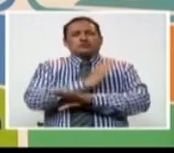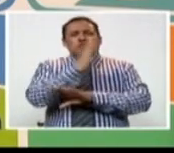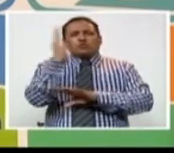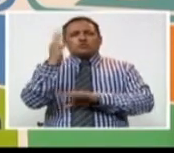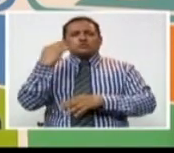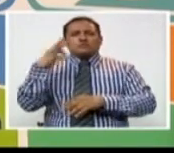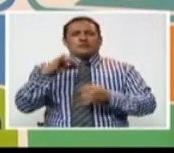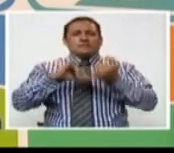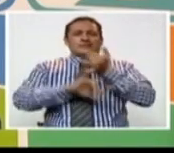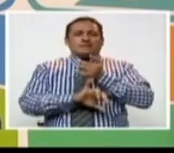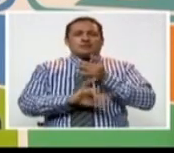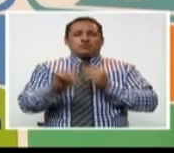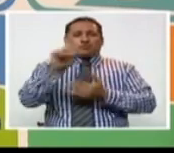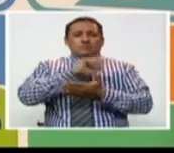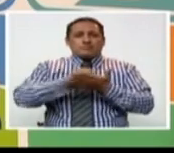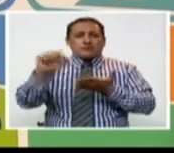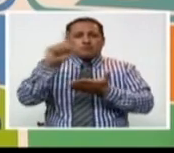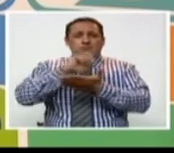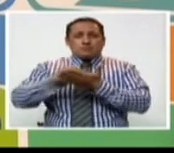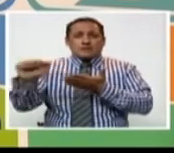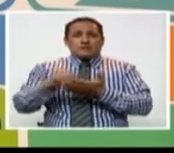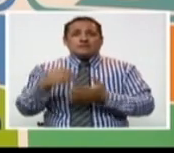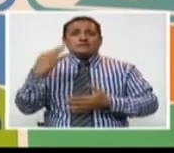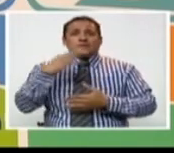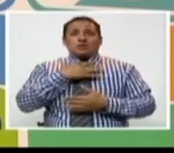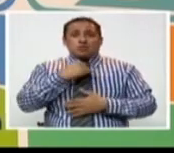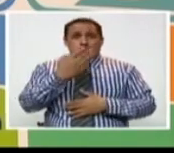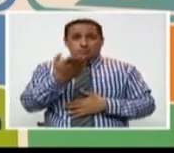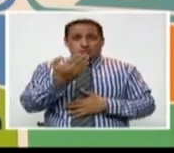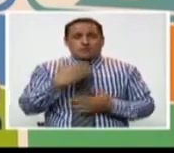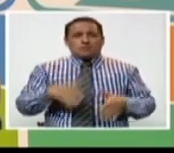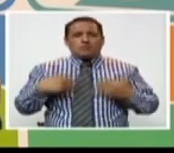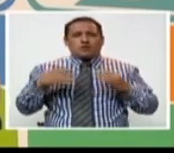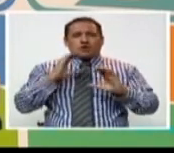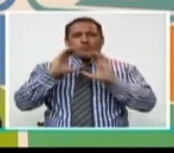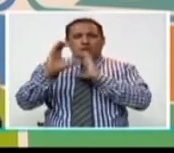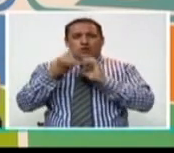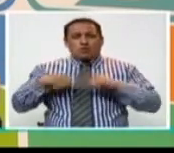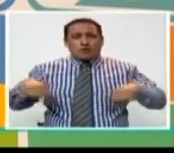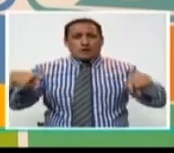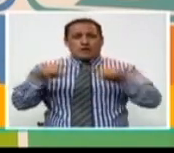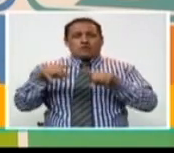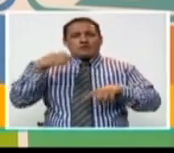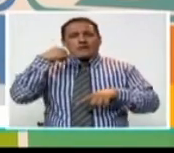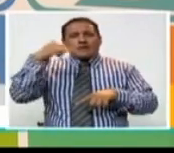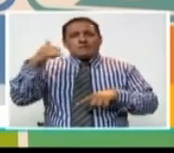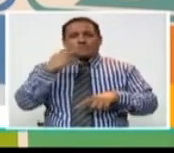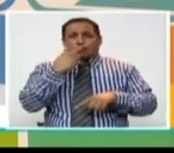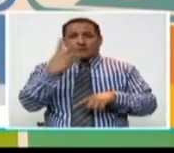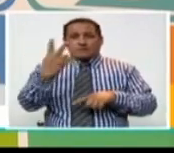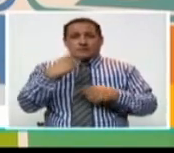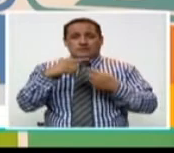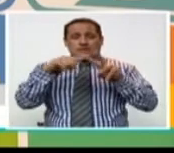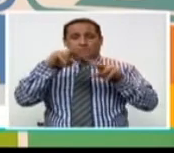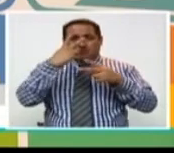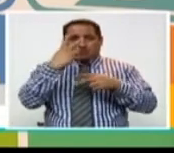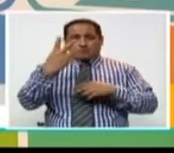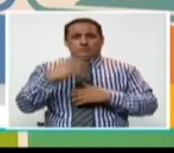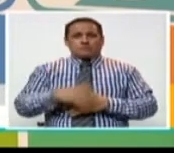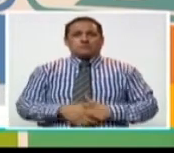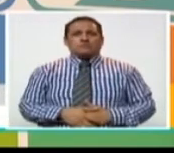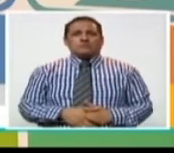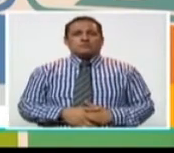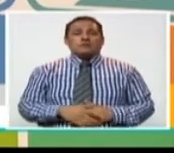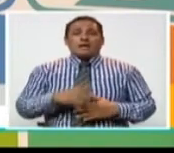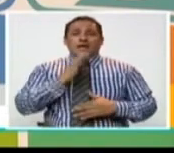todos los primeros sábados de cada mes. Así que los interesados pueden comunicarse con ellos llamando a los teléfonos que están apareciendo en